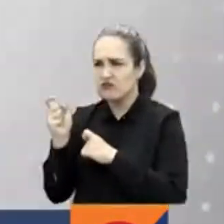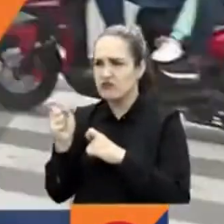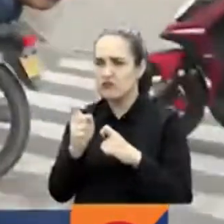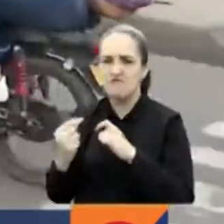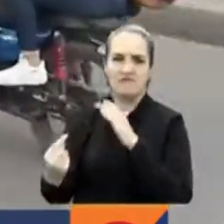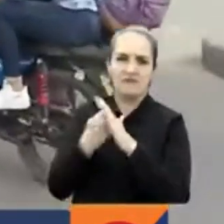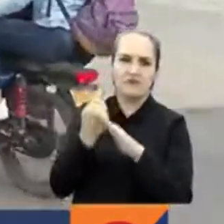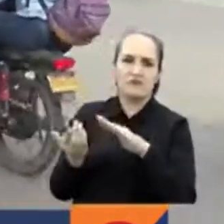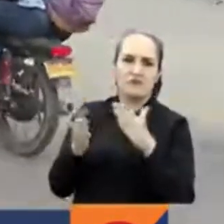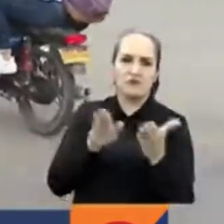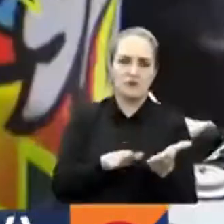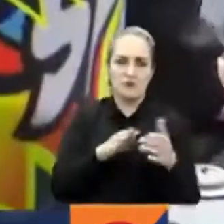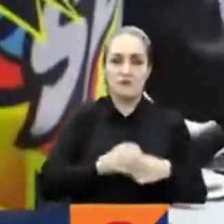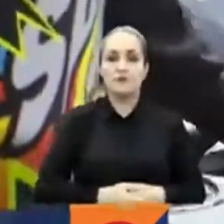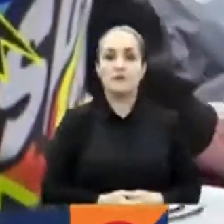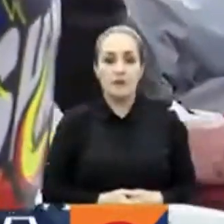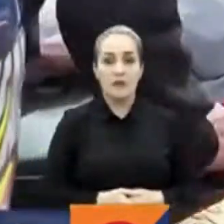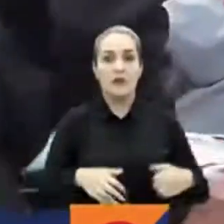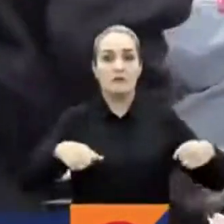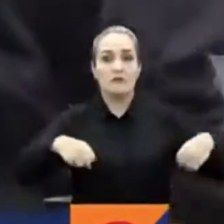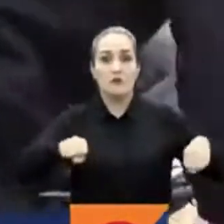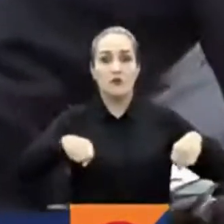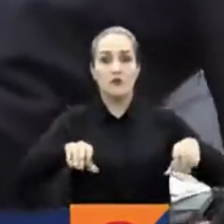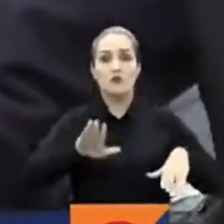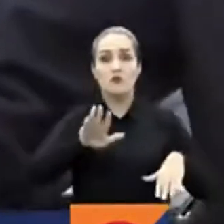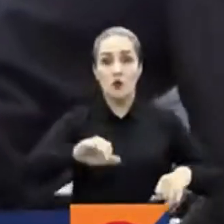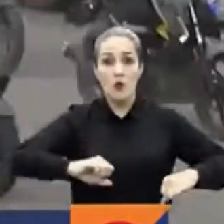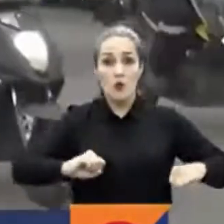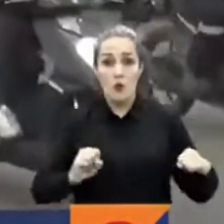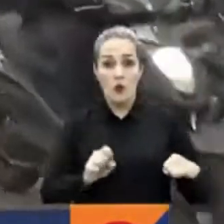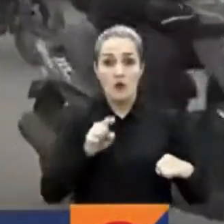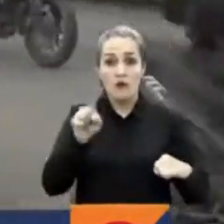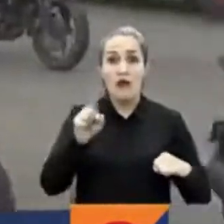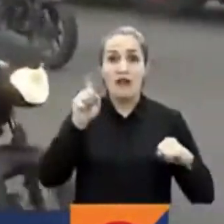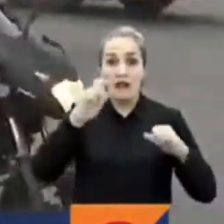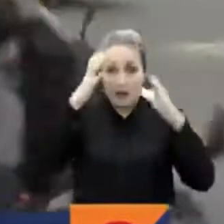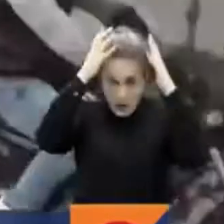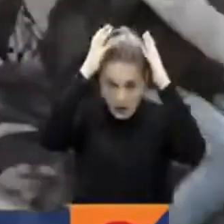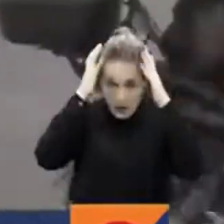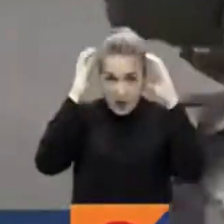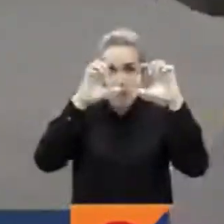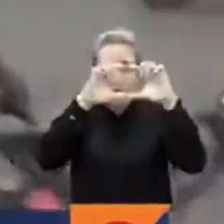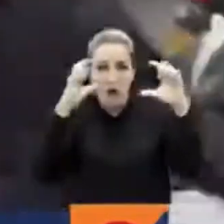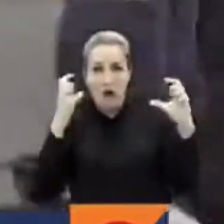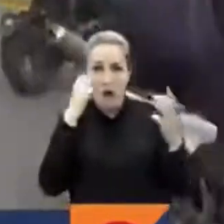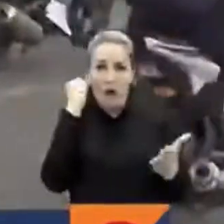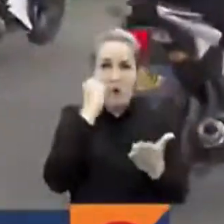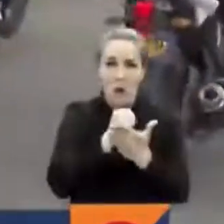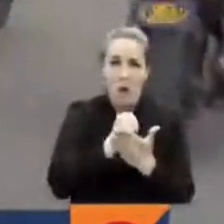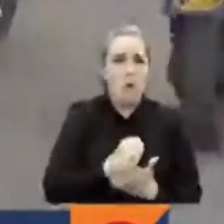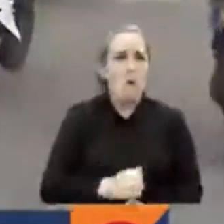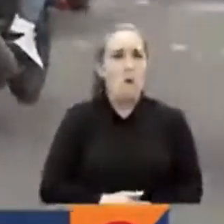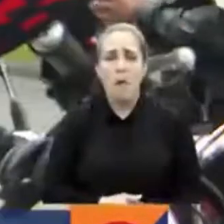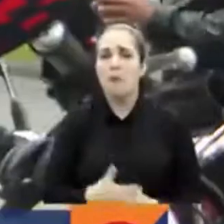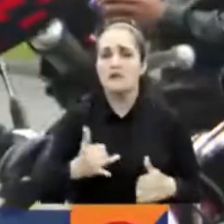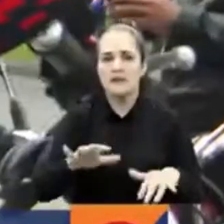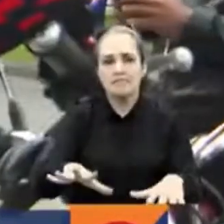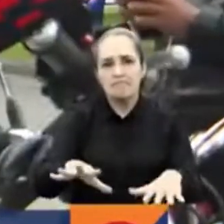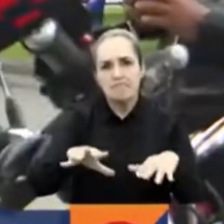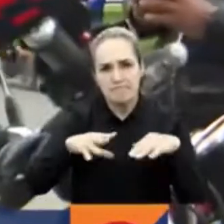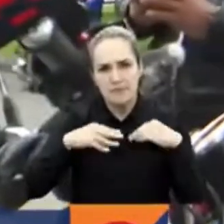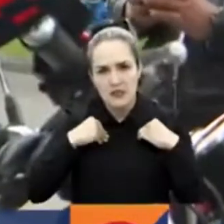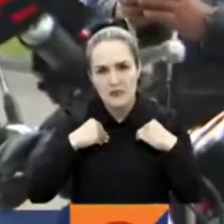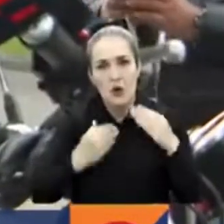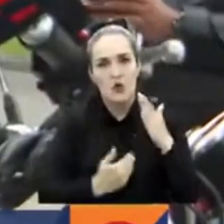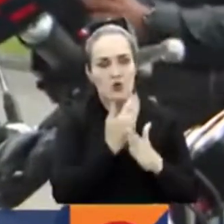Ucrania. Motociclistas en Bogotá no tendrán que marcar sus cascos con la placa del vehículo. El distrito acató las nuevas directrices